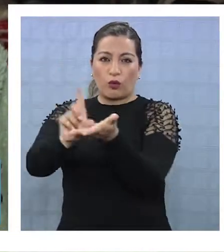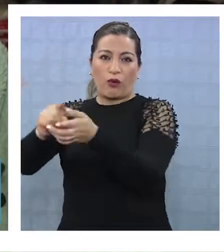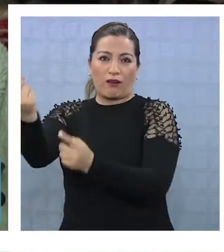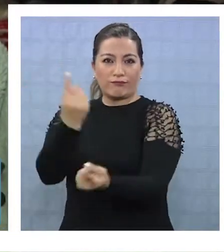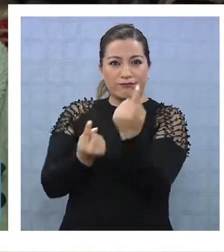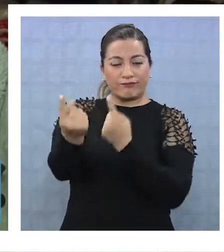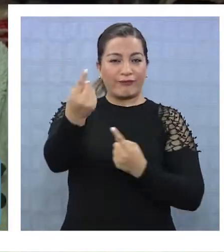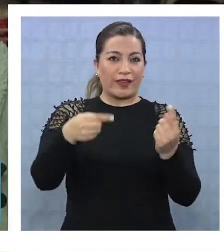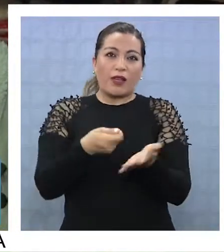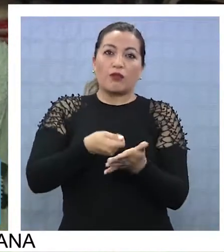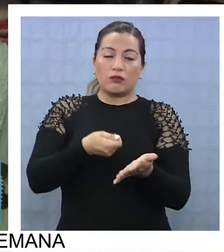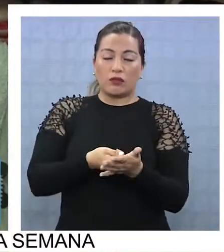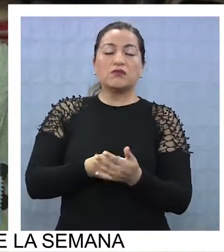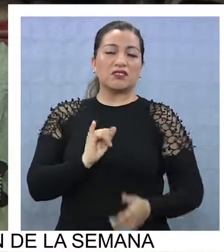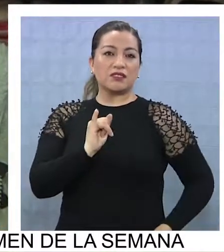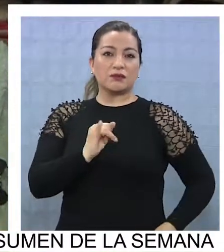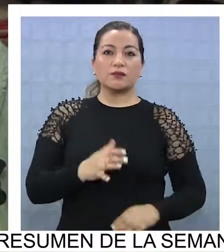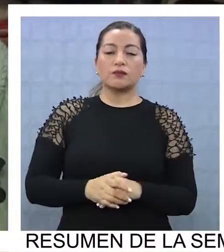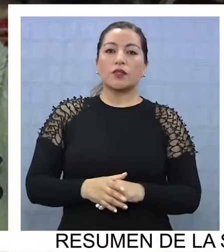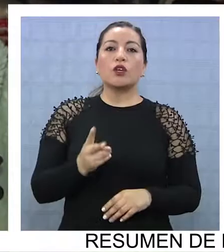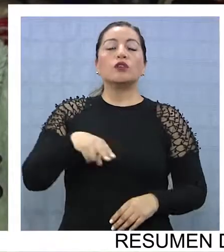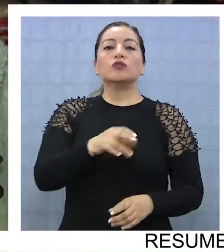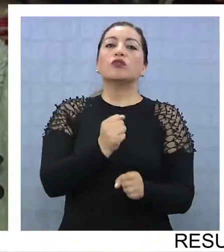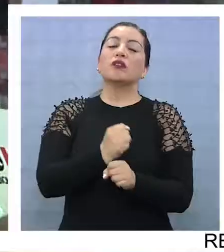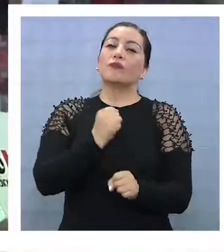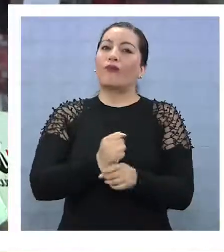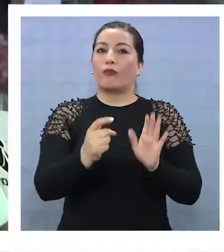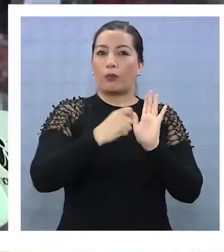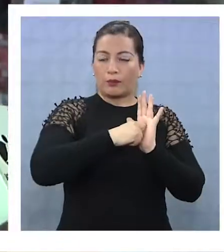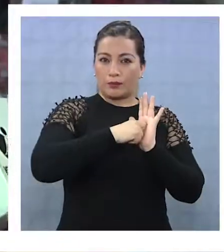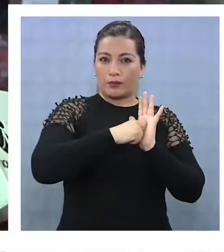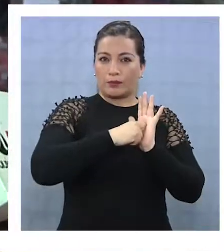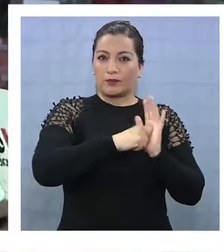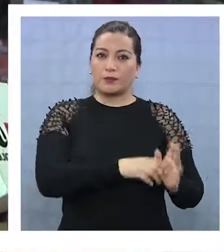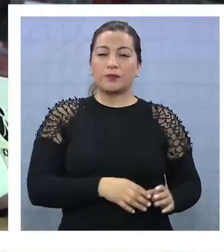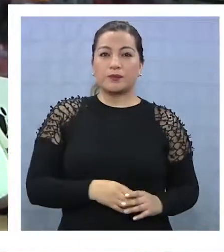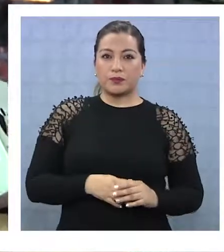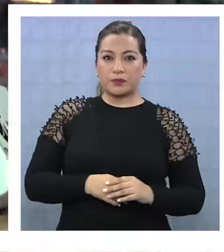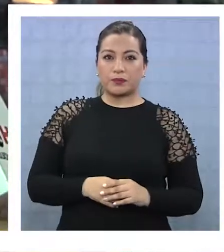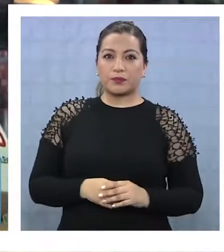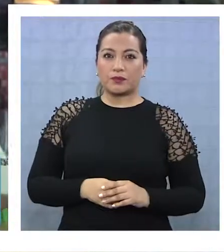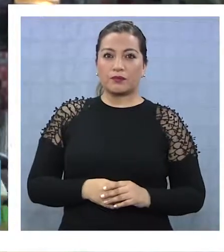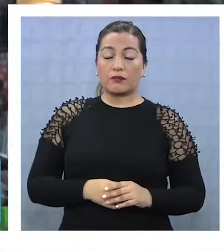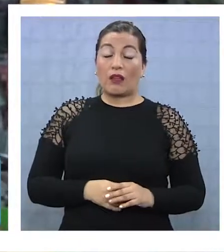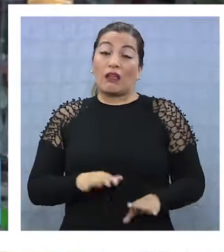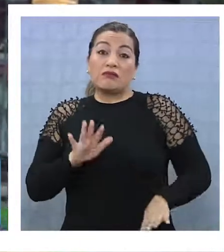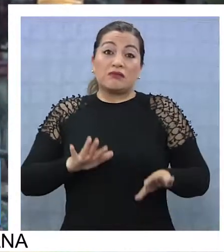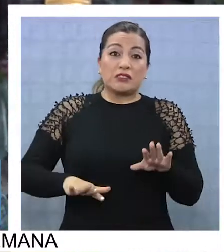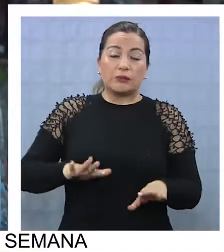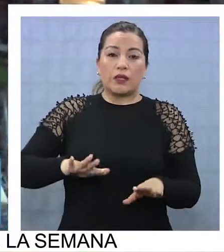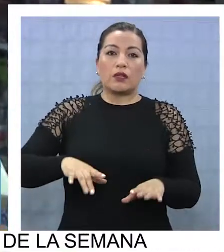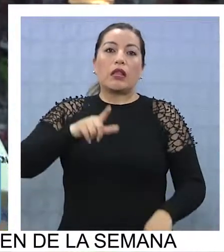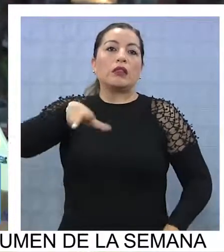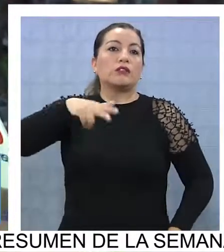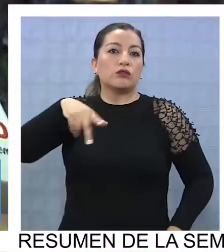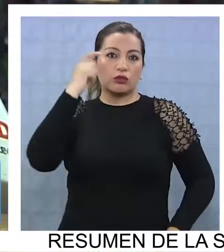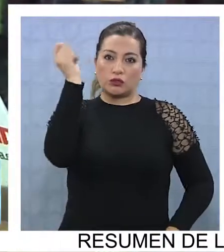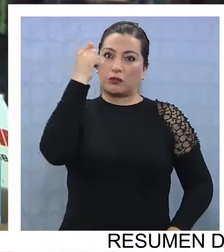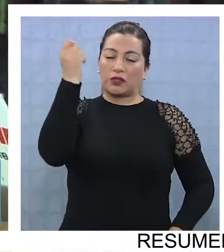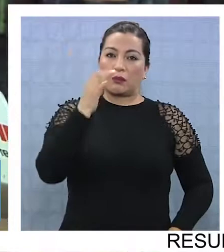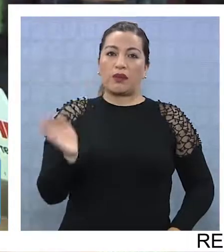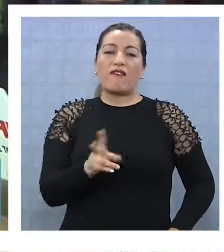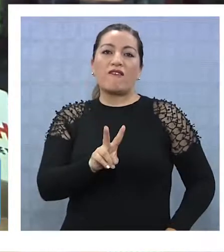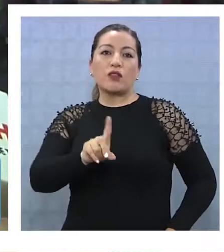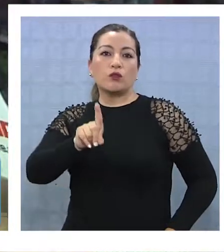de distintas partes. que viene gente. Nos trajamos por temporada y depende, para el